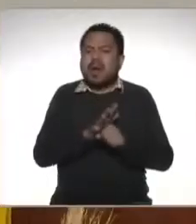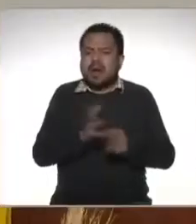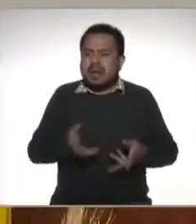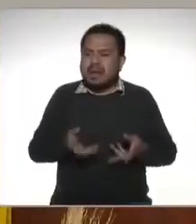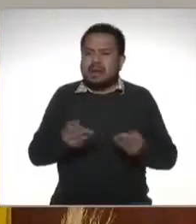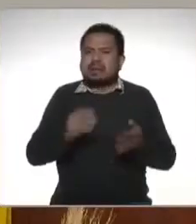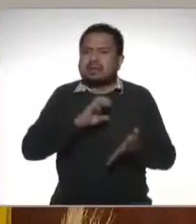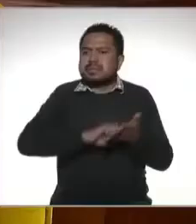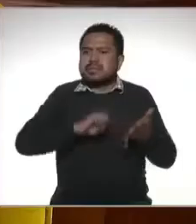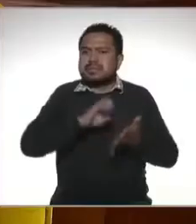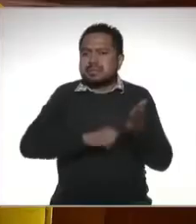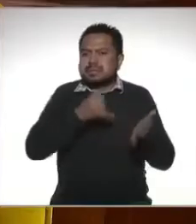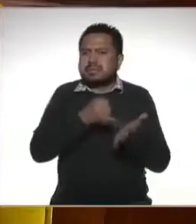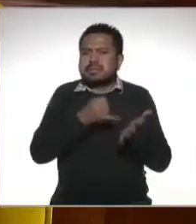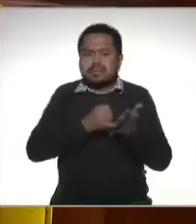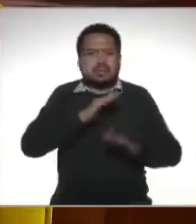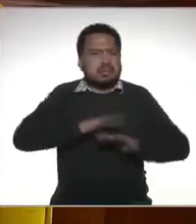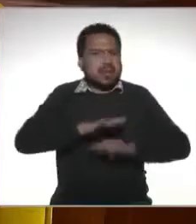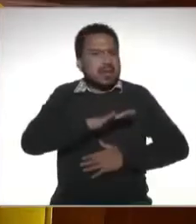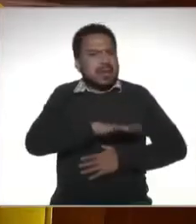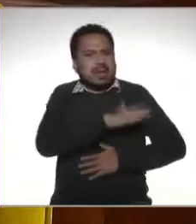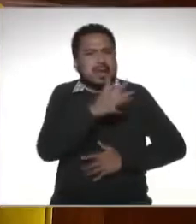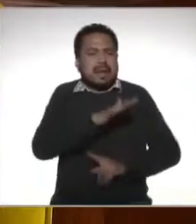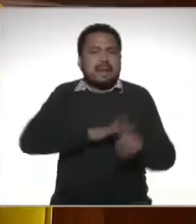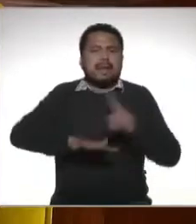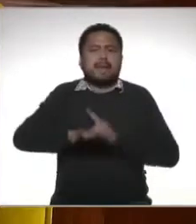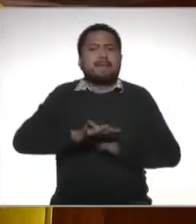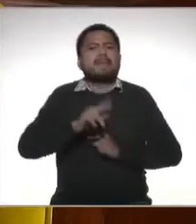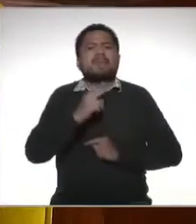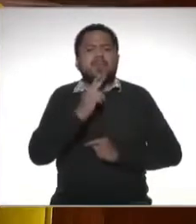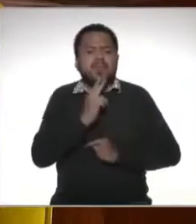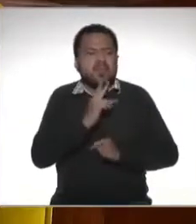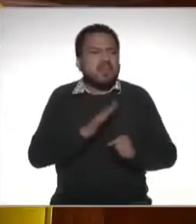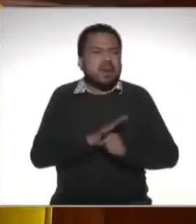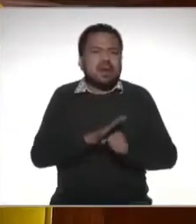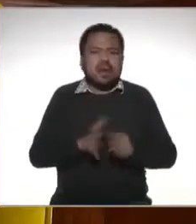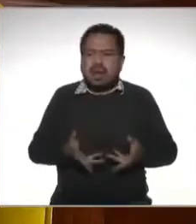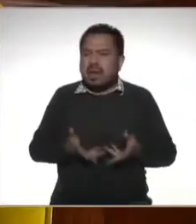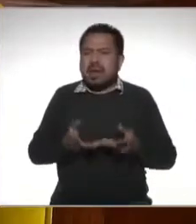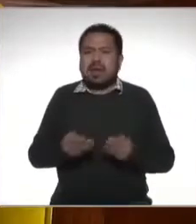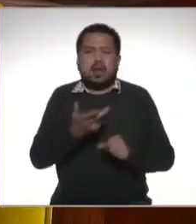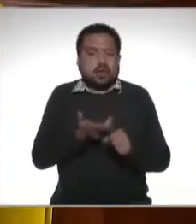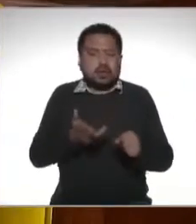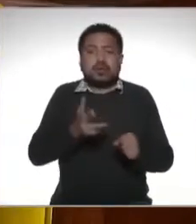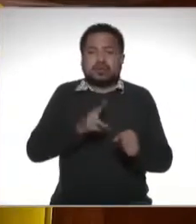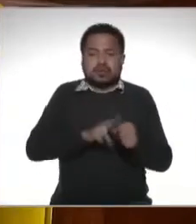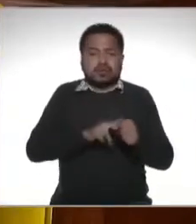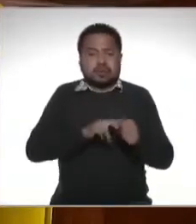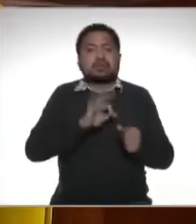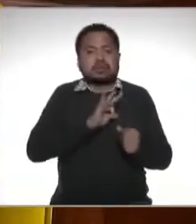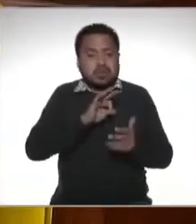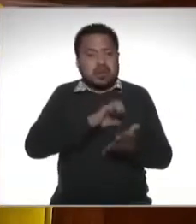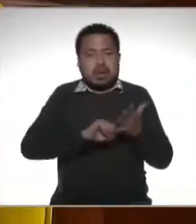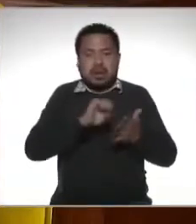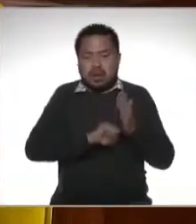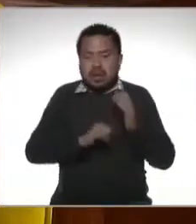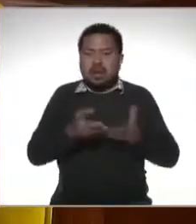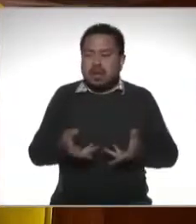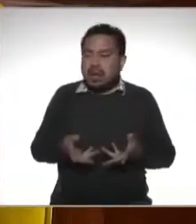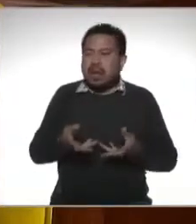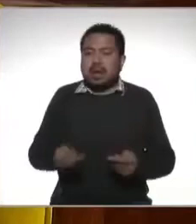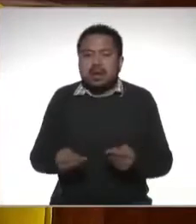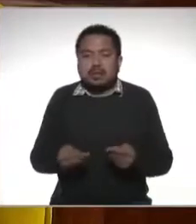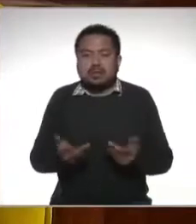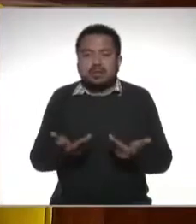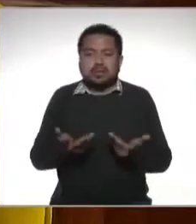los de uso más generalizado lo que se conoce como los gastos hospitalarios gastos